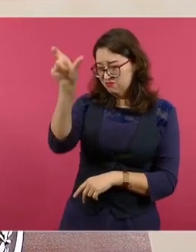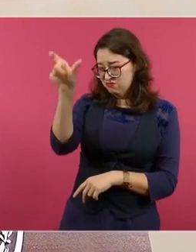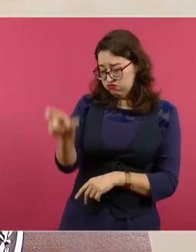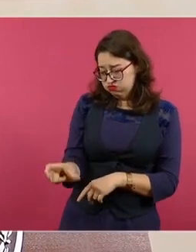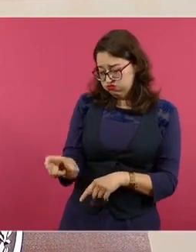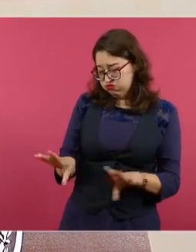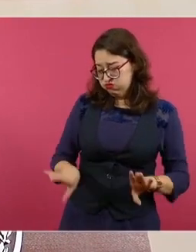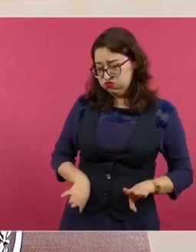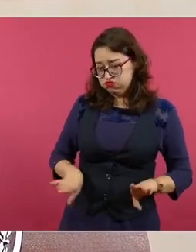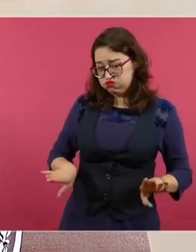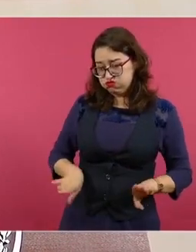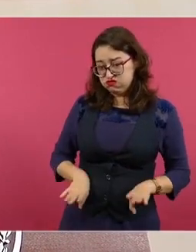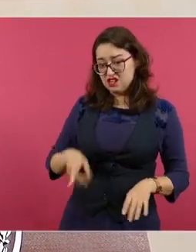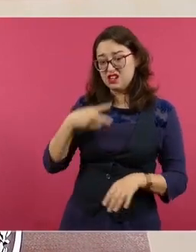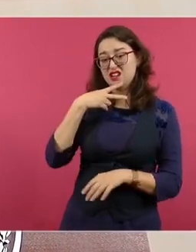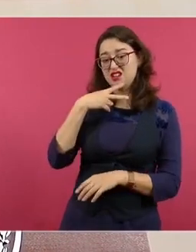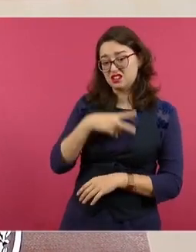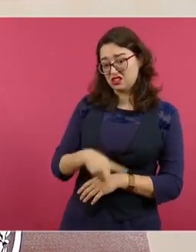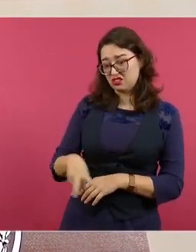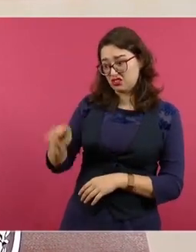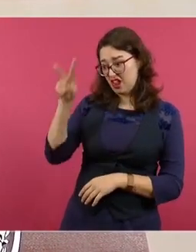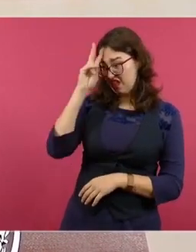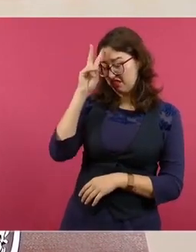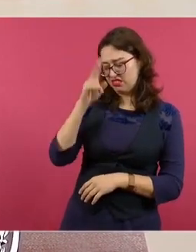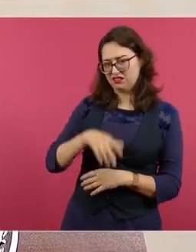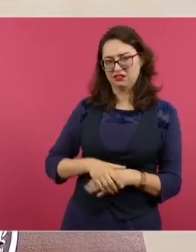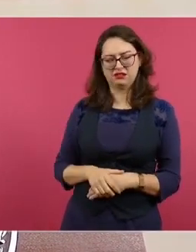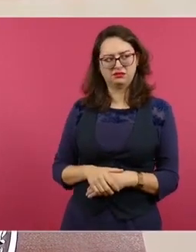Paso del Toro. Con información de César Torres, Imagen del Golfo.